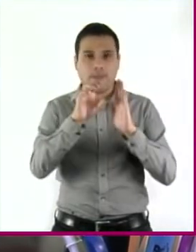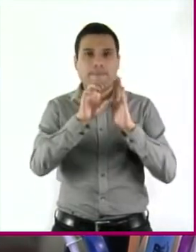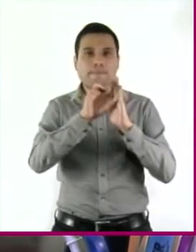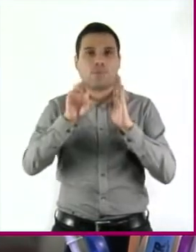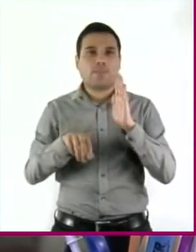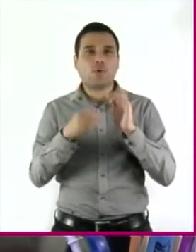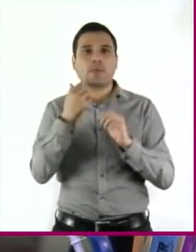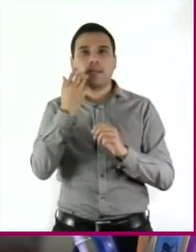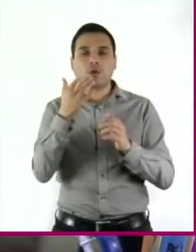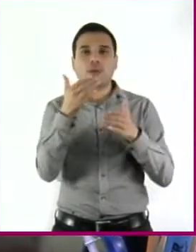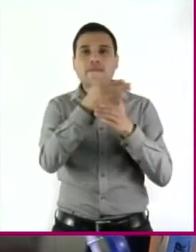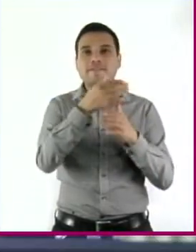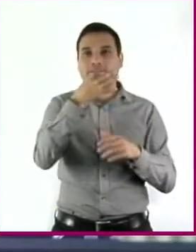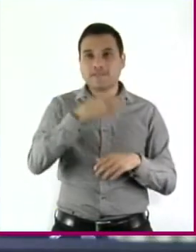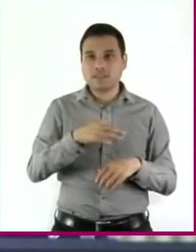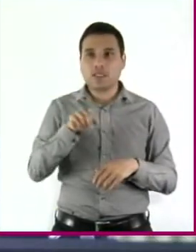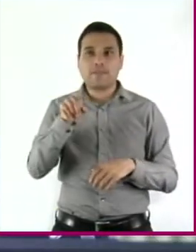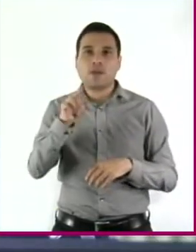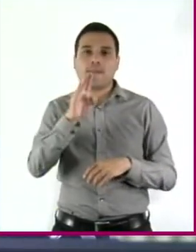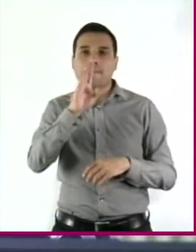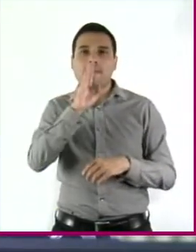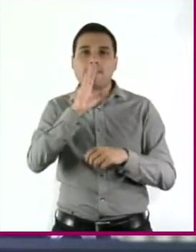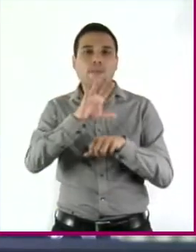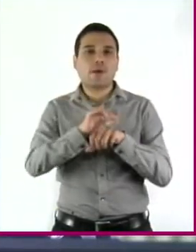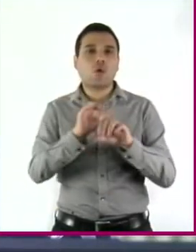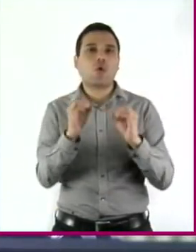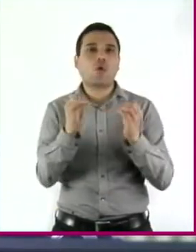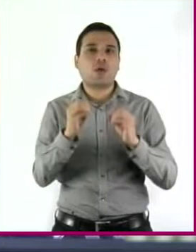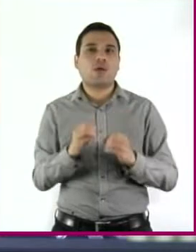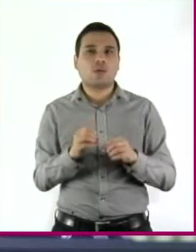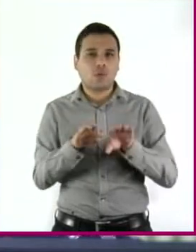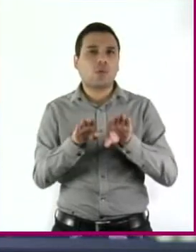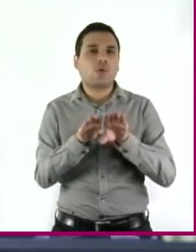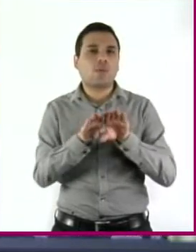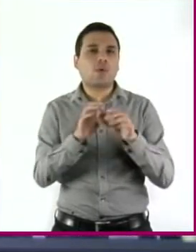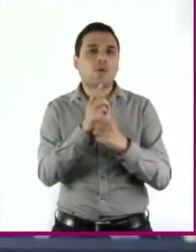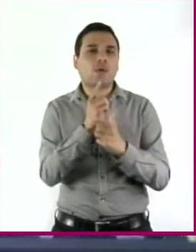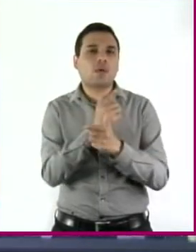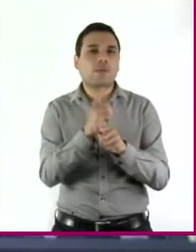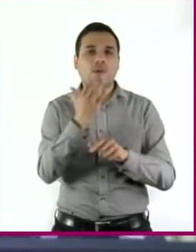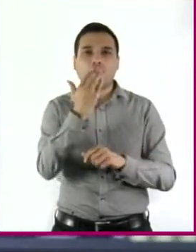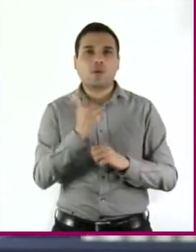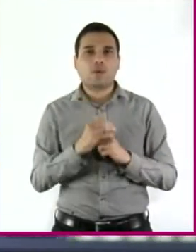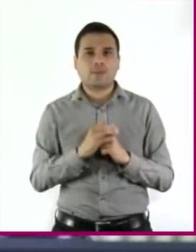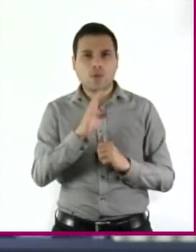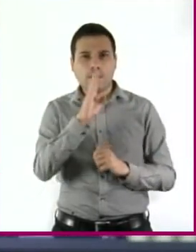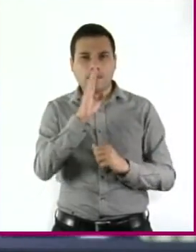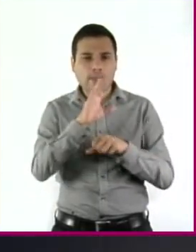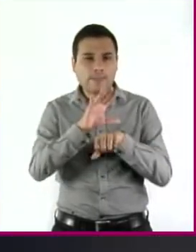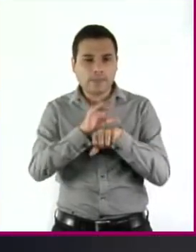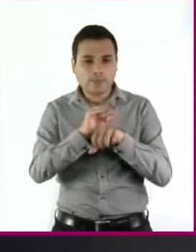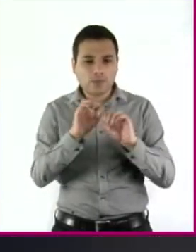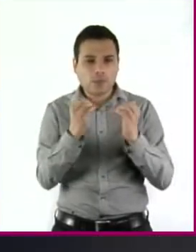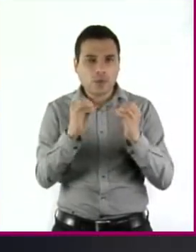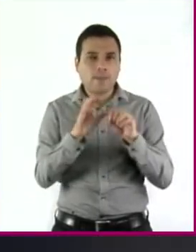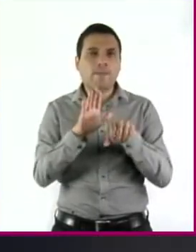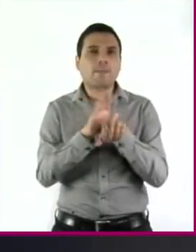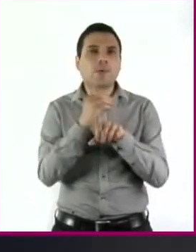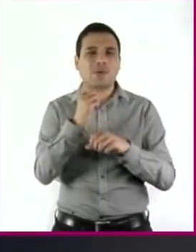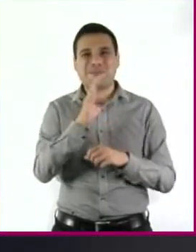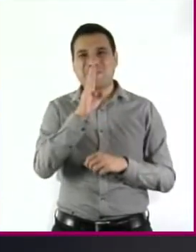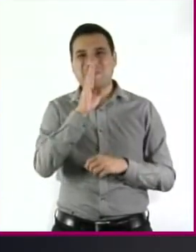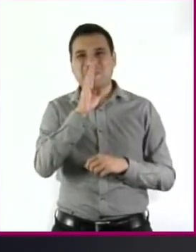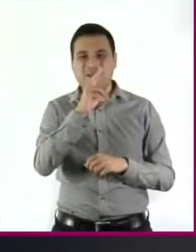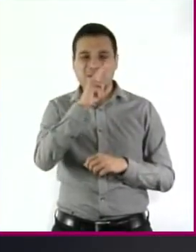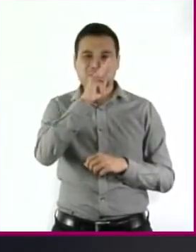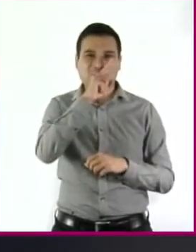fiesta, pero su mamá no la deja. ¿Dónde queda su libertad para ir a la fiesta cuando ella quiera? ¿Por qué no la dejan ir a la fiesta? Mi mamá está medio